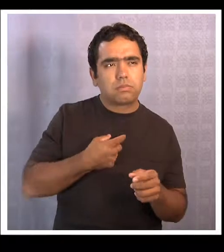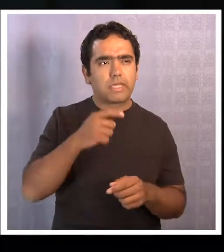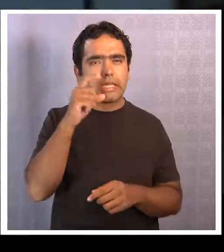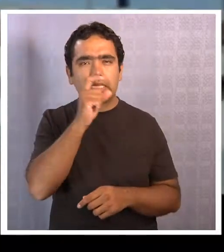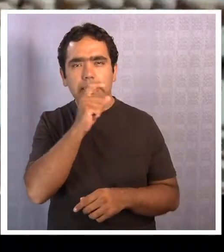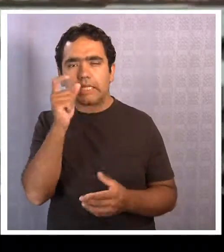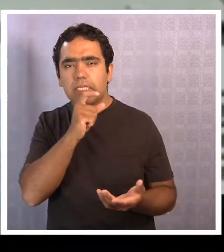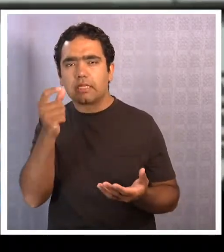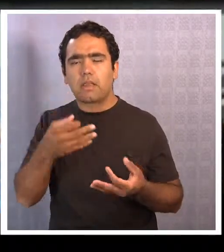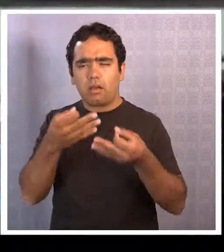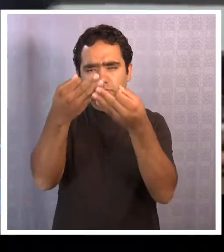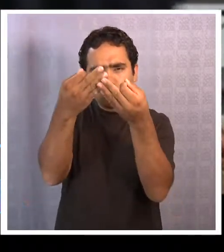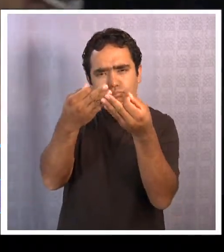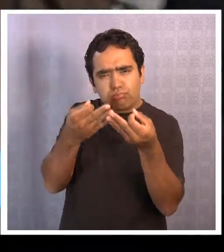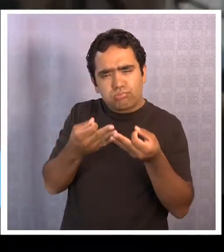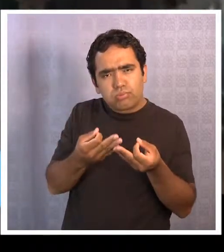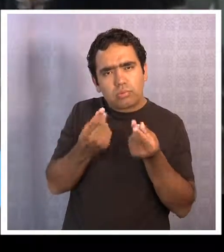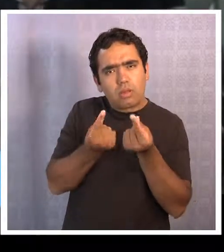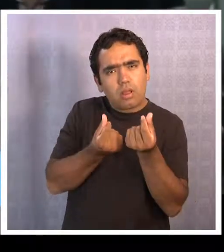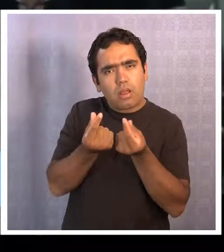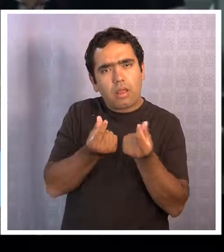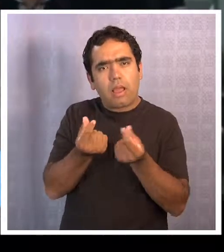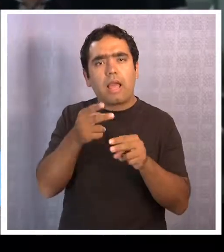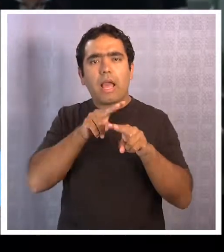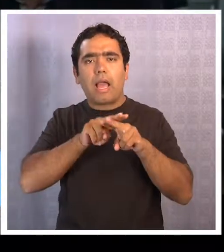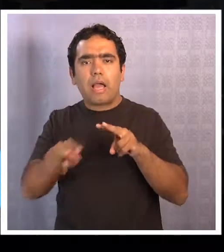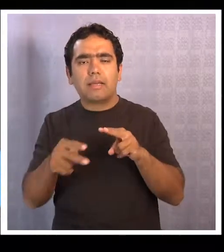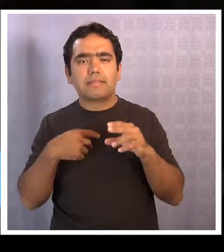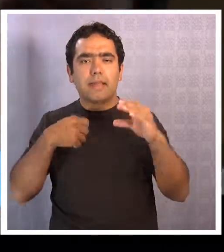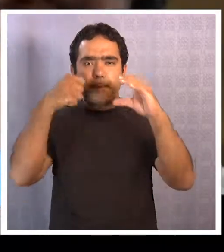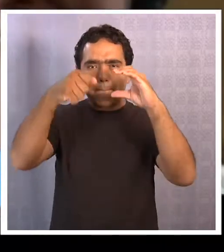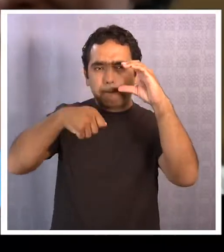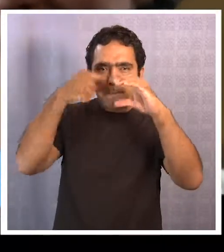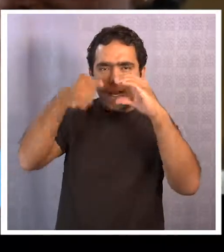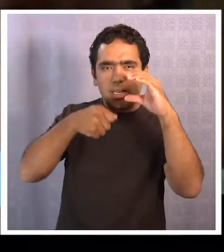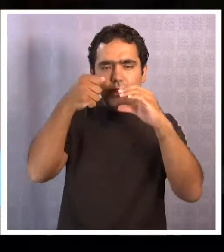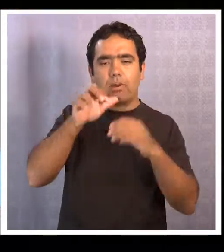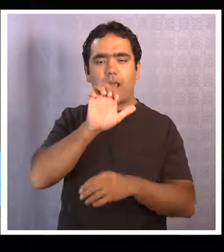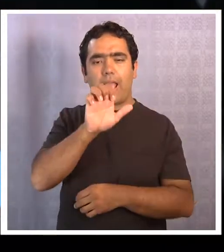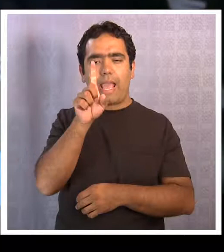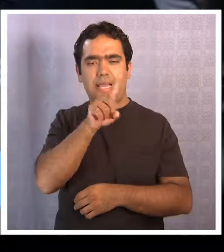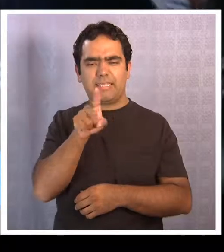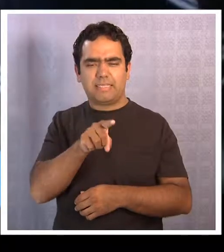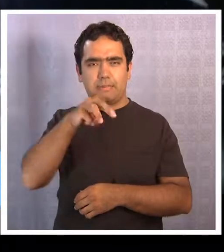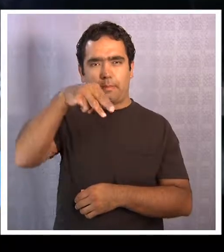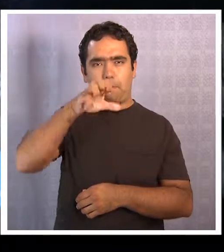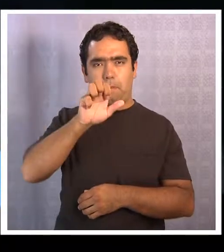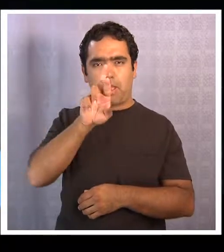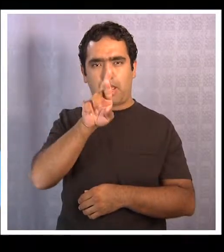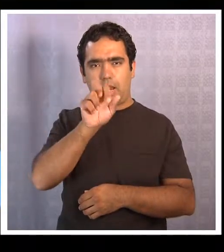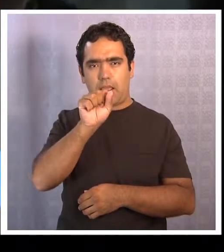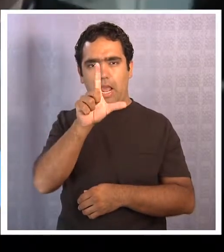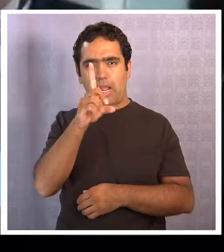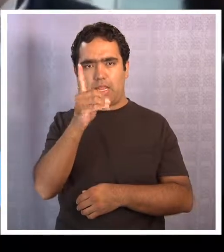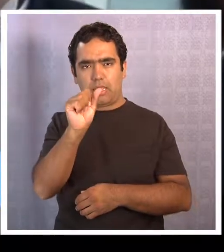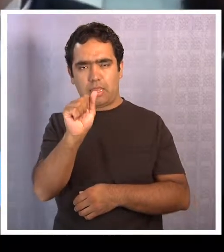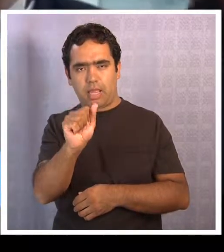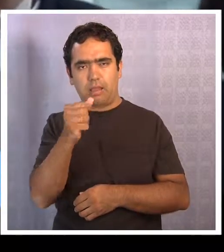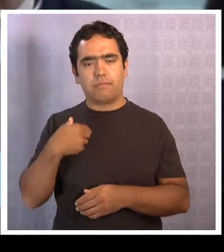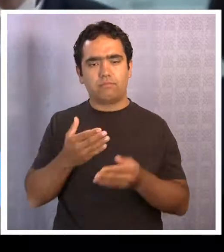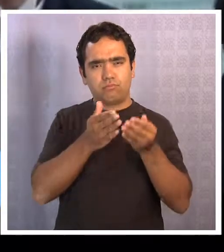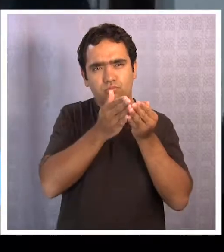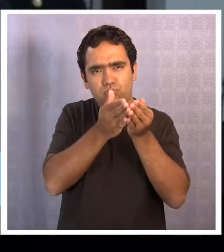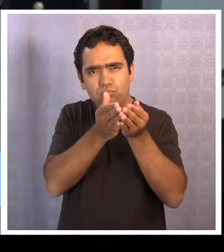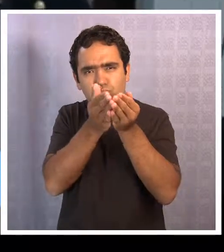Reaparecen las críticas en torno a la rendición de gastos que realizaron los realizadores de la película Esmeralda 1879